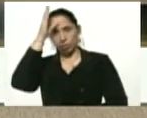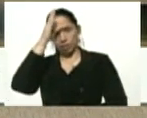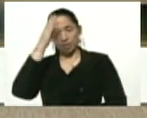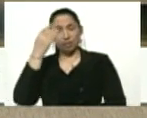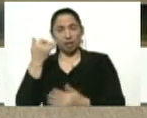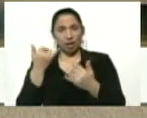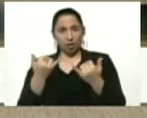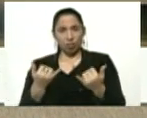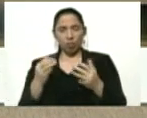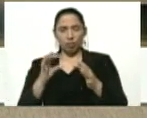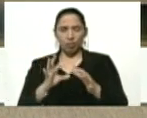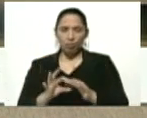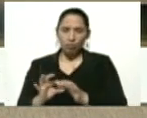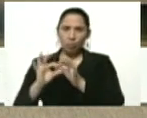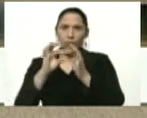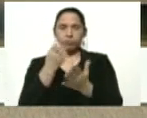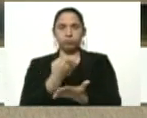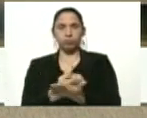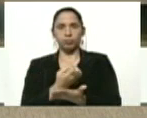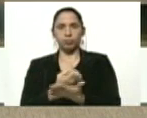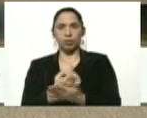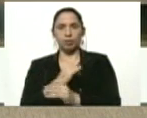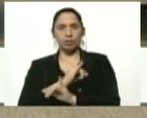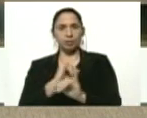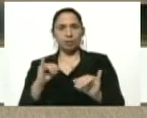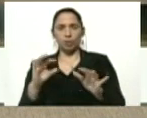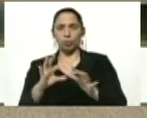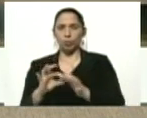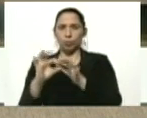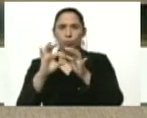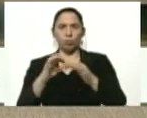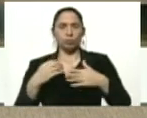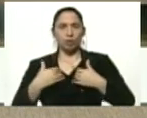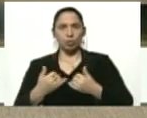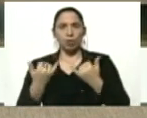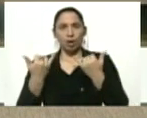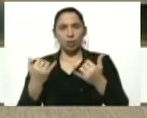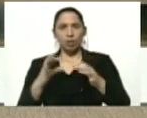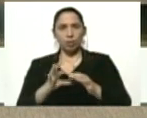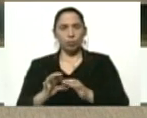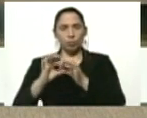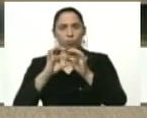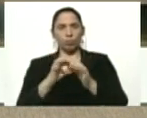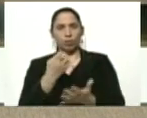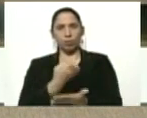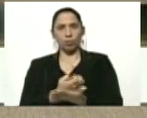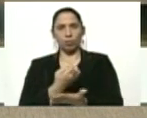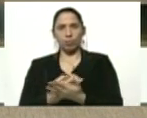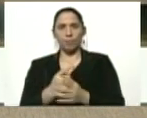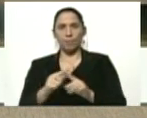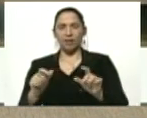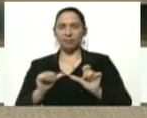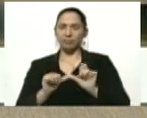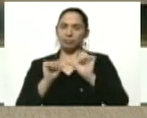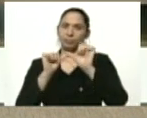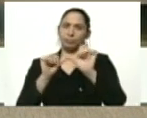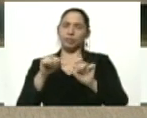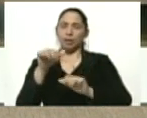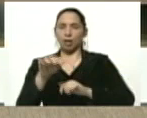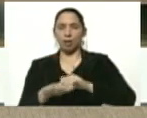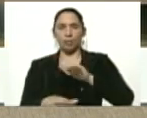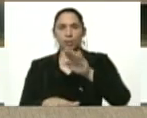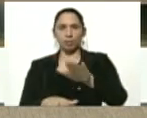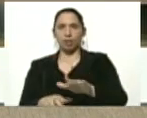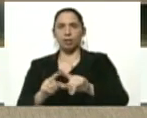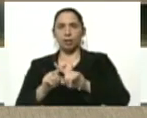ahora nos una la economía, ya nos unió la salud, ahora que nos una la economía para seguir avanzando y